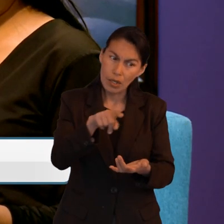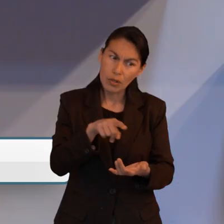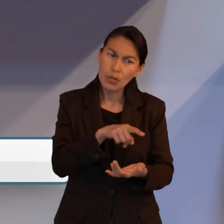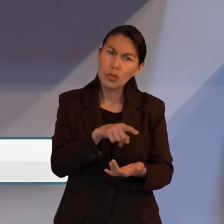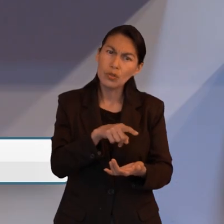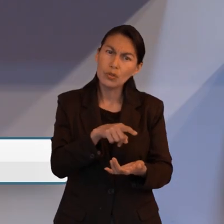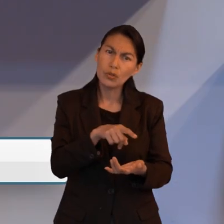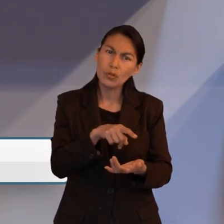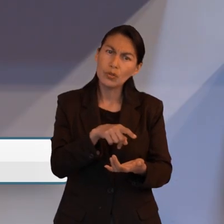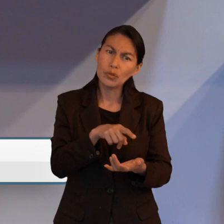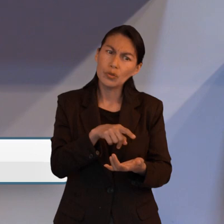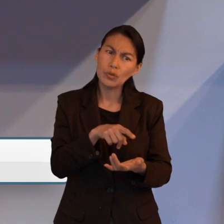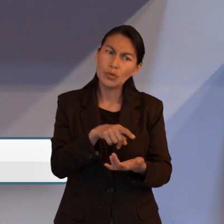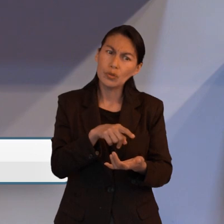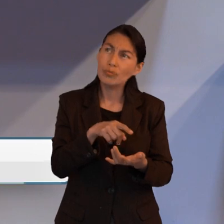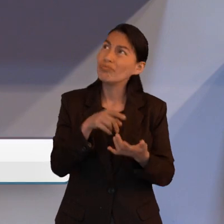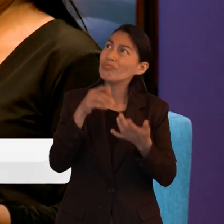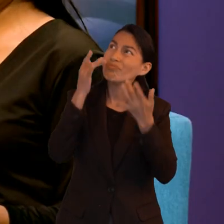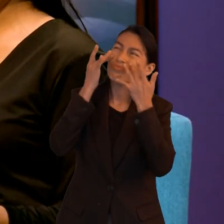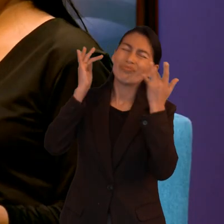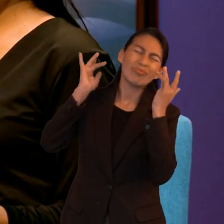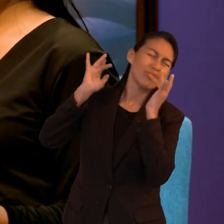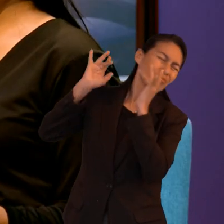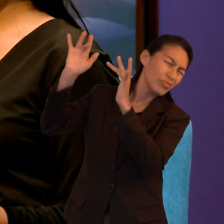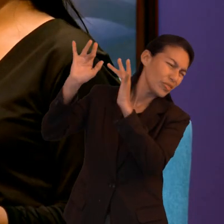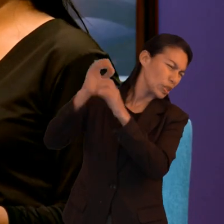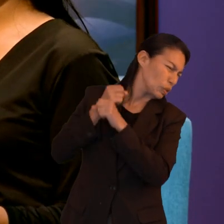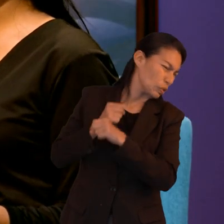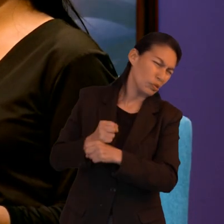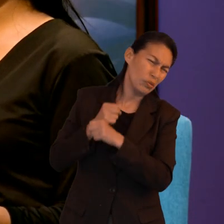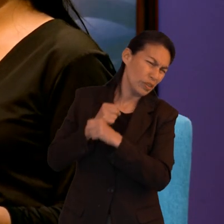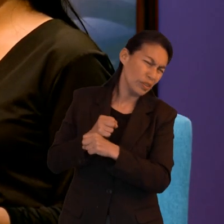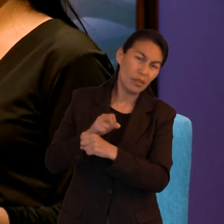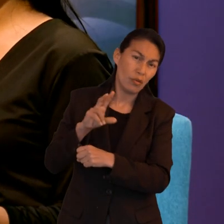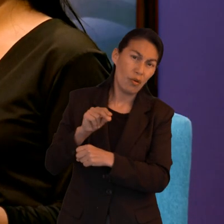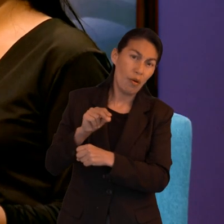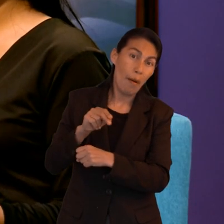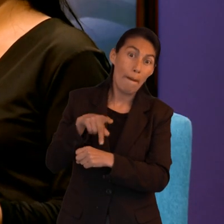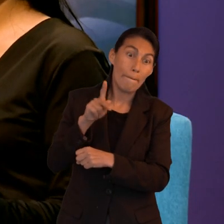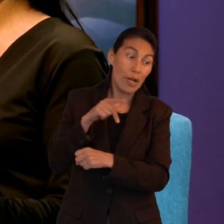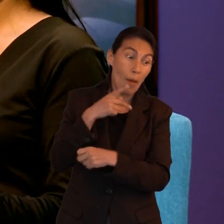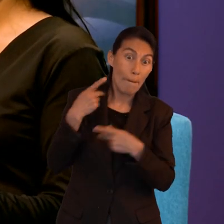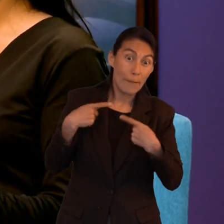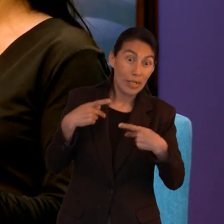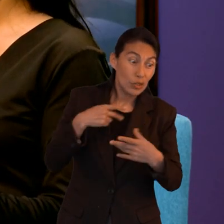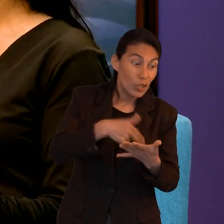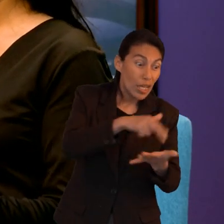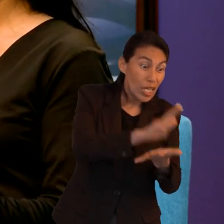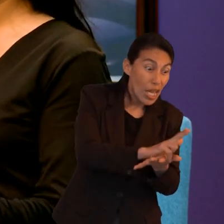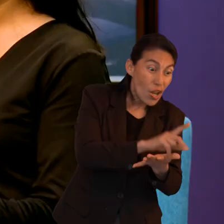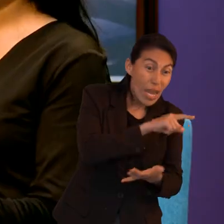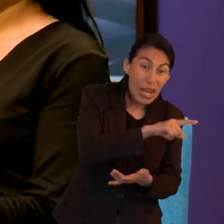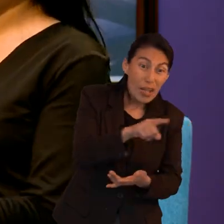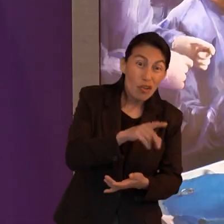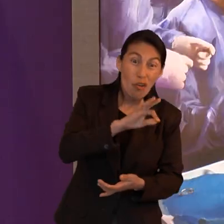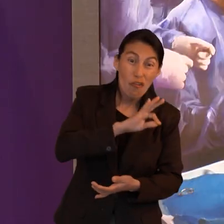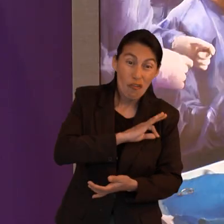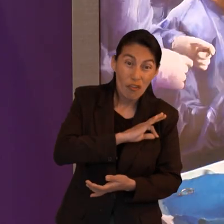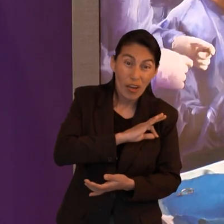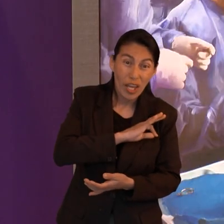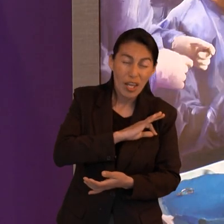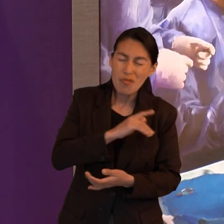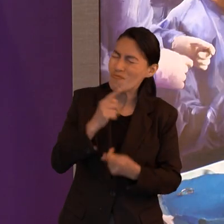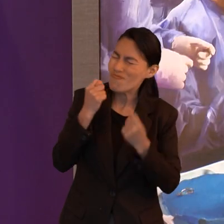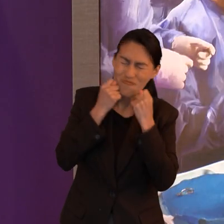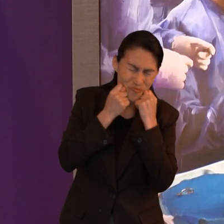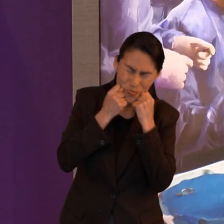aceptando el rescate a fin de obtener mejor resurrección o sea aunque quizás pudieron tener la opción de rechazar el nombre de